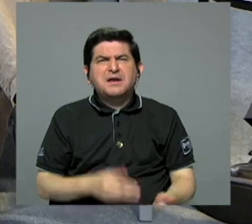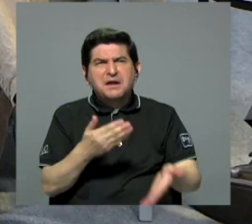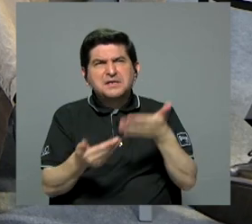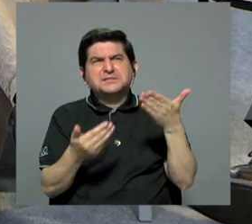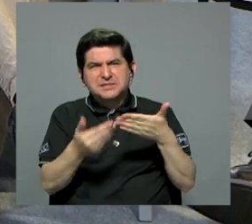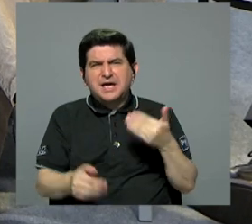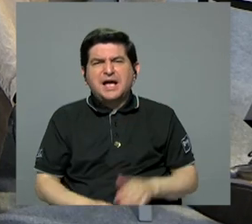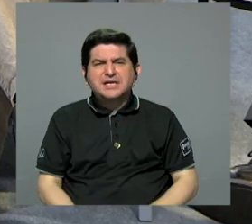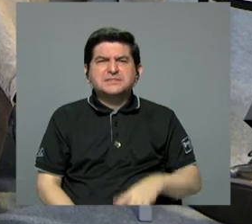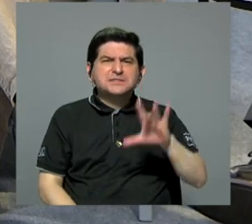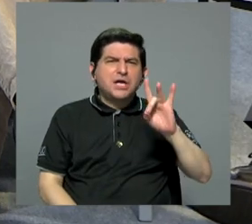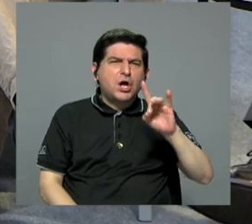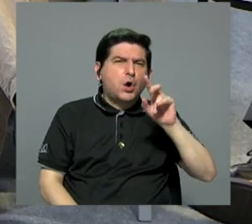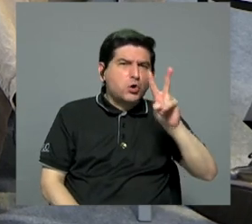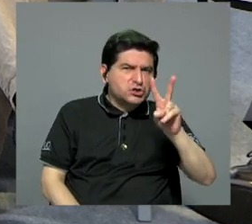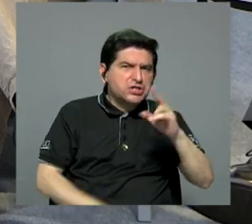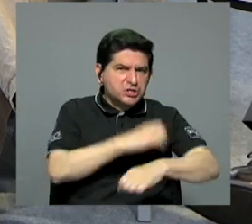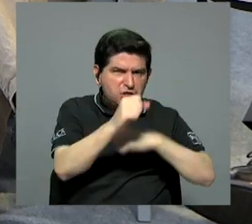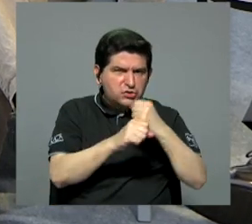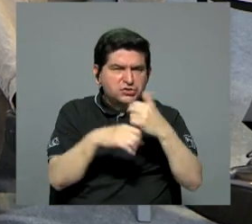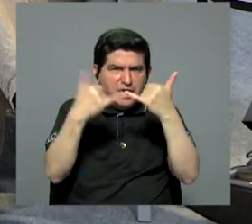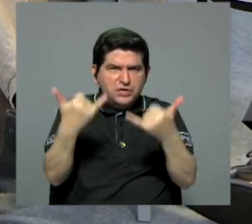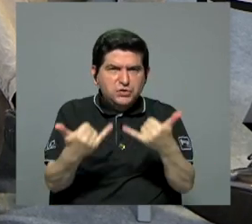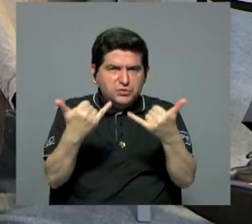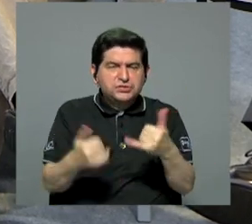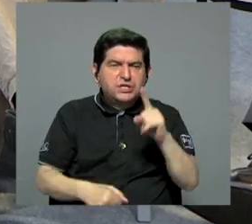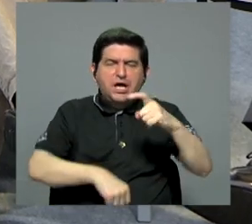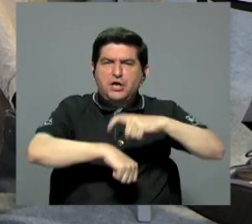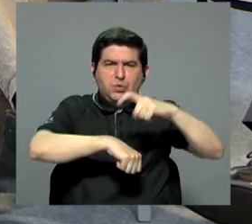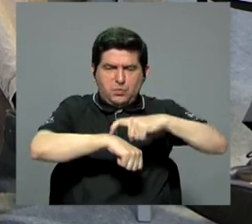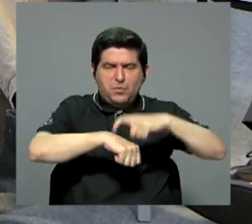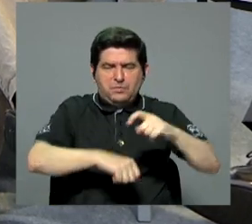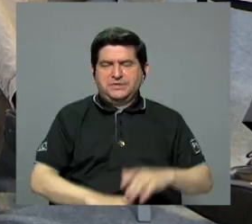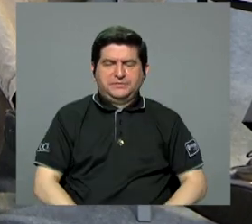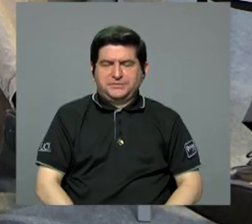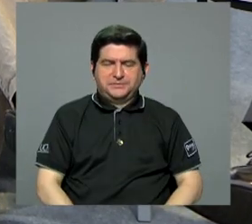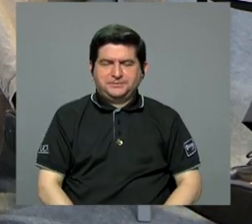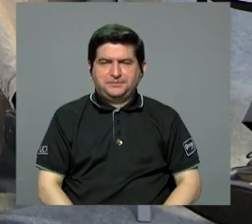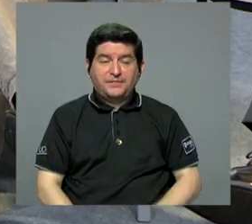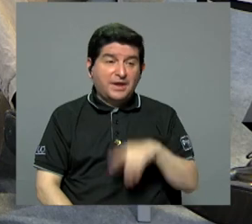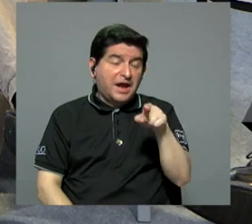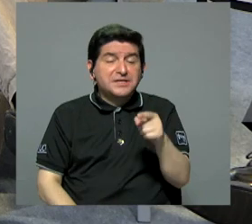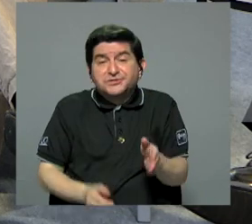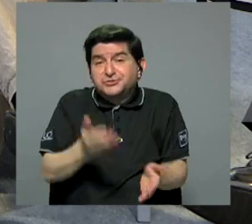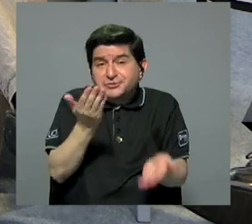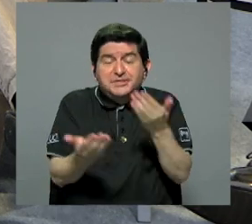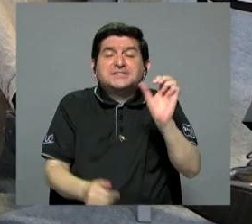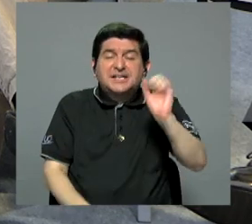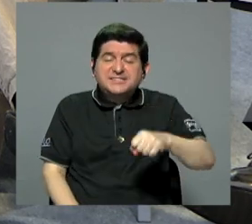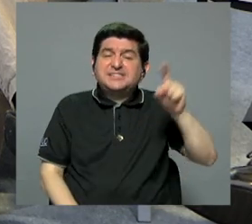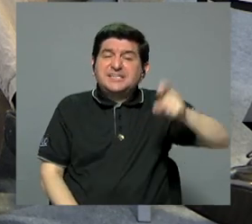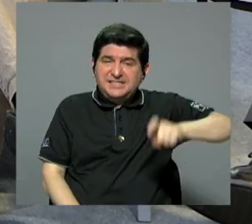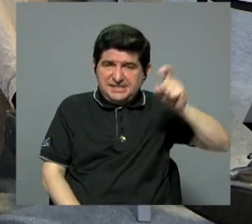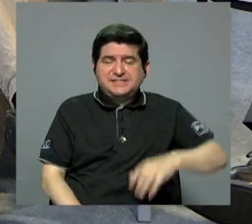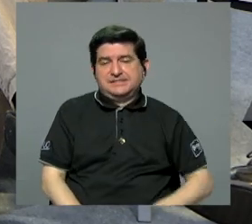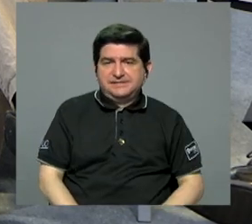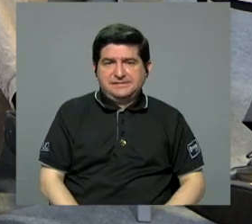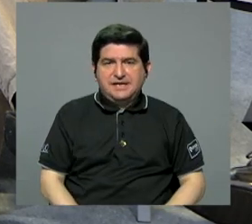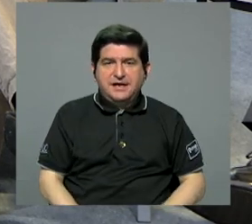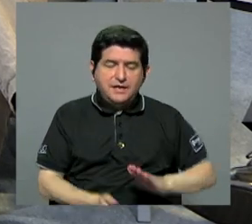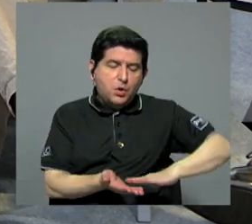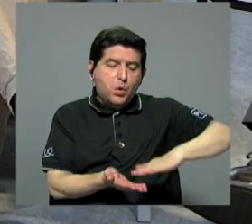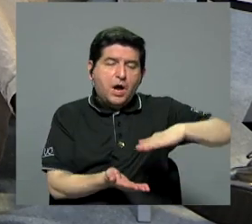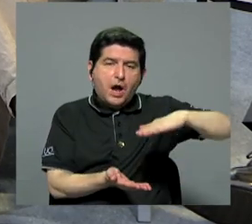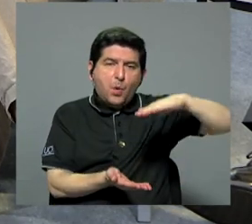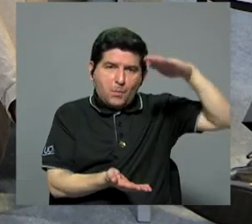los 82 inclusive llegamos en un momento dado. Entonces pues esto hace que sí sea requerimiento pues un